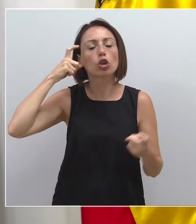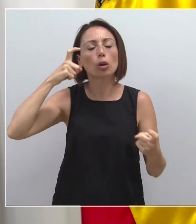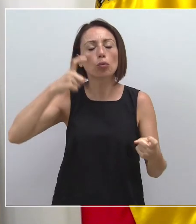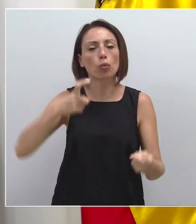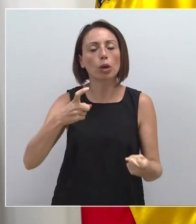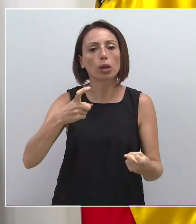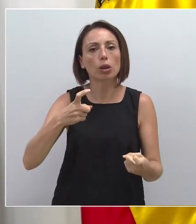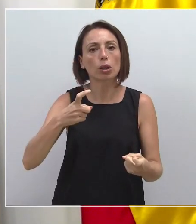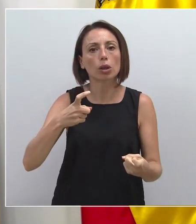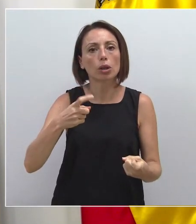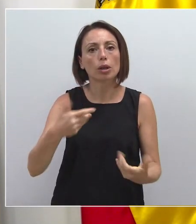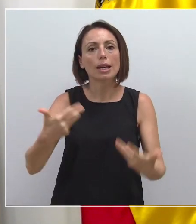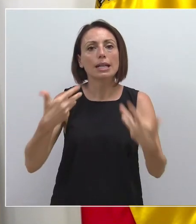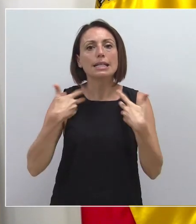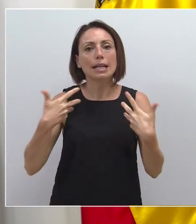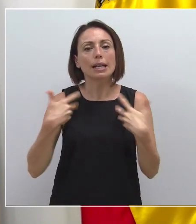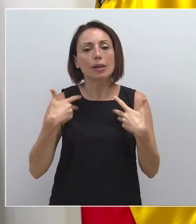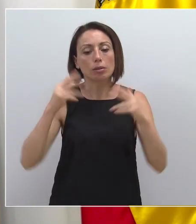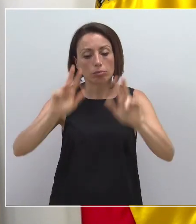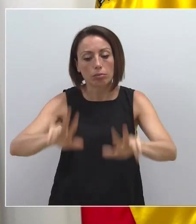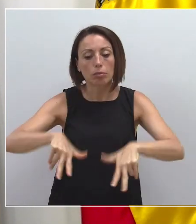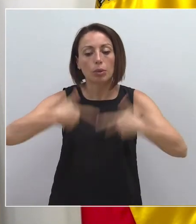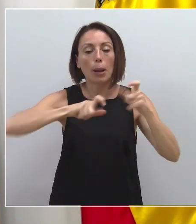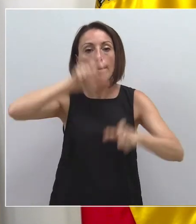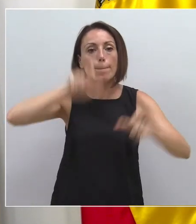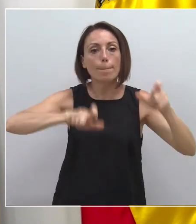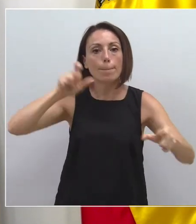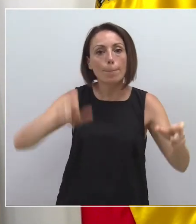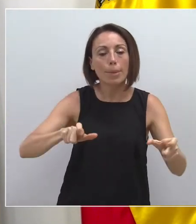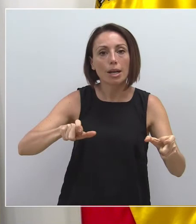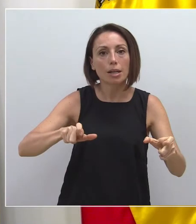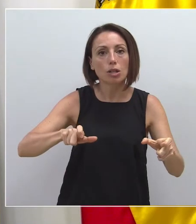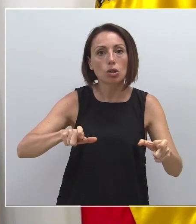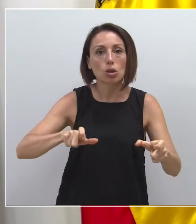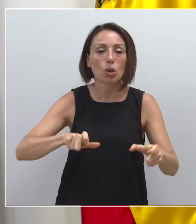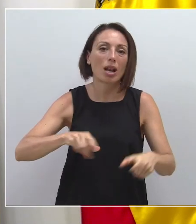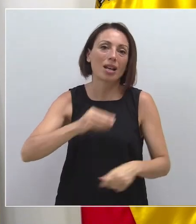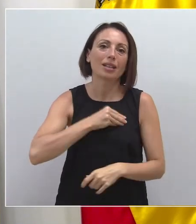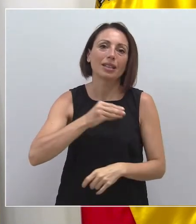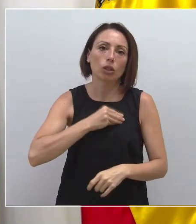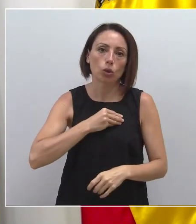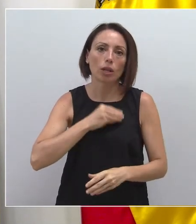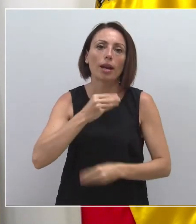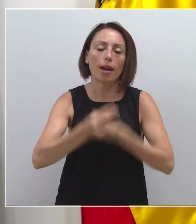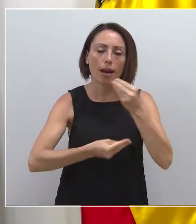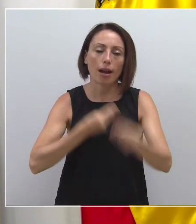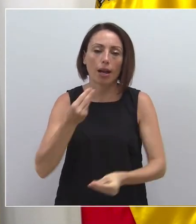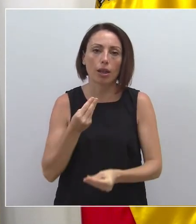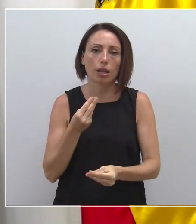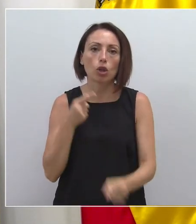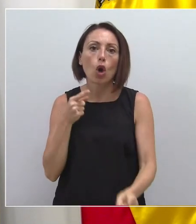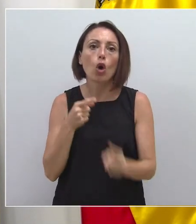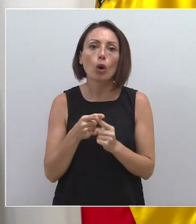y al sacrificio, si se me permite, que la ciudadanía del término municipal de Totana está adoptando en beneficio de